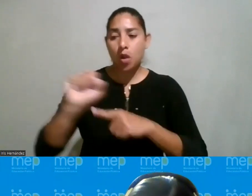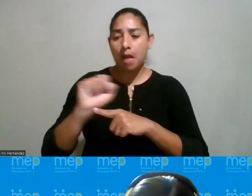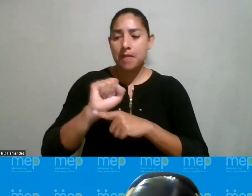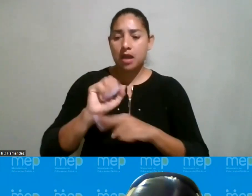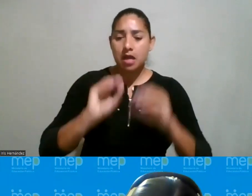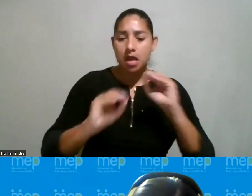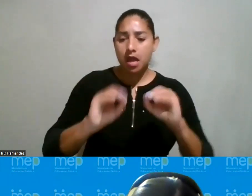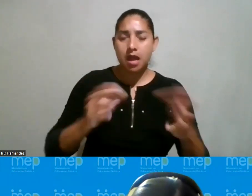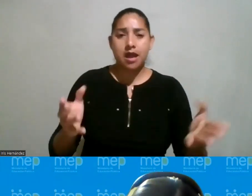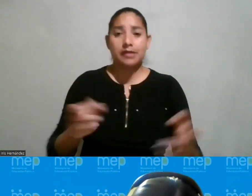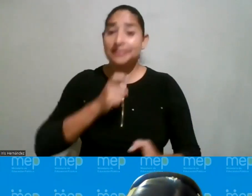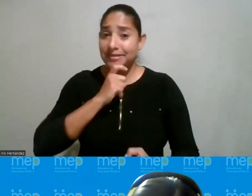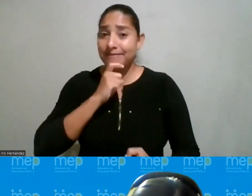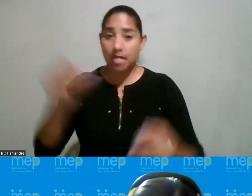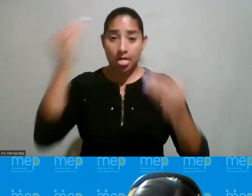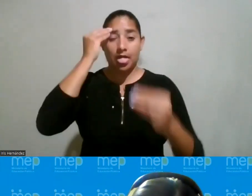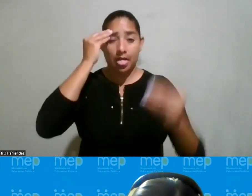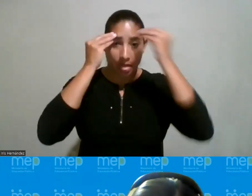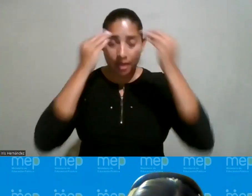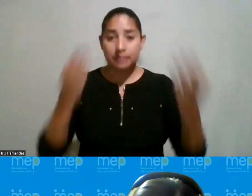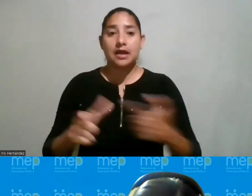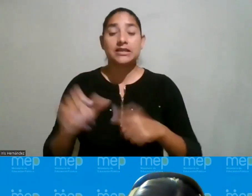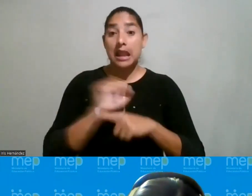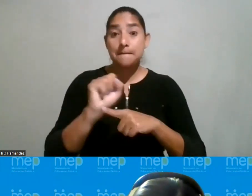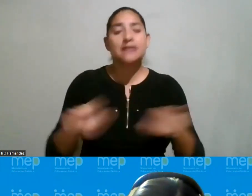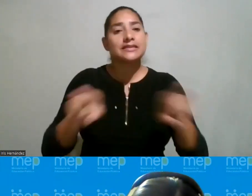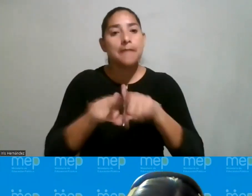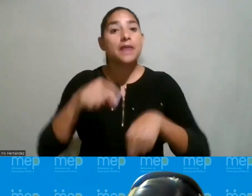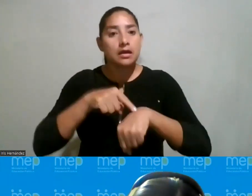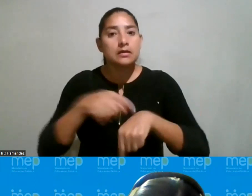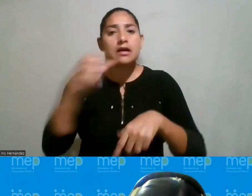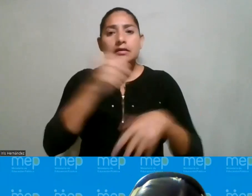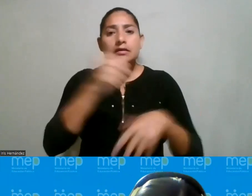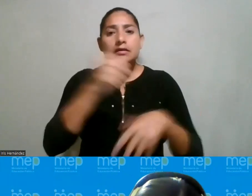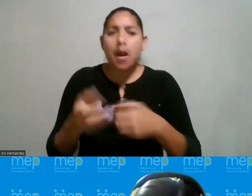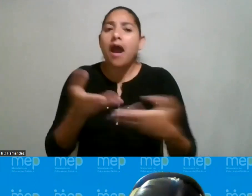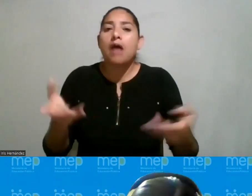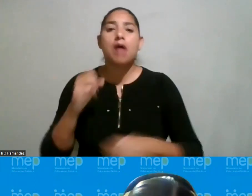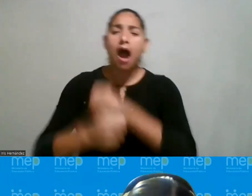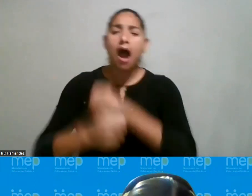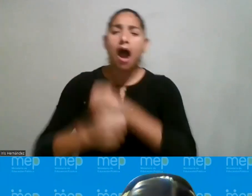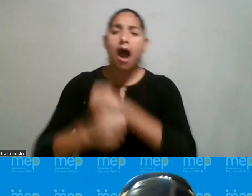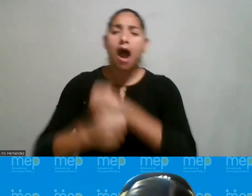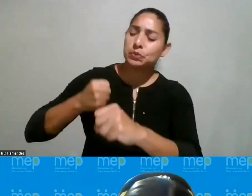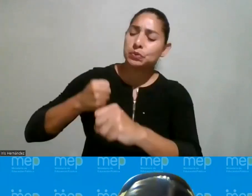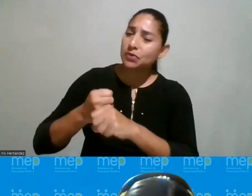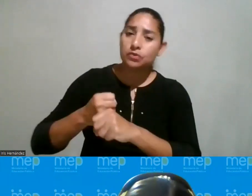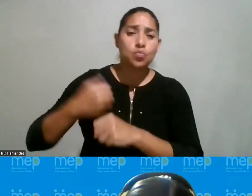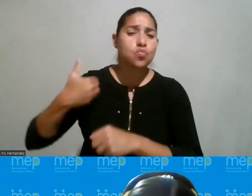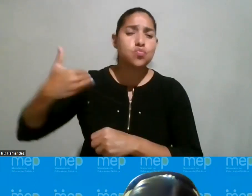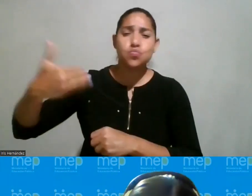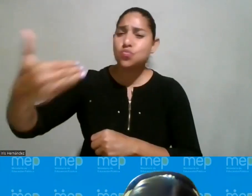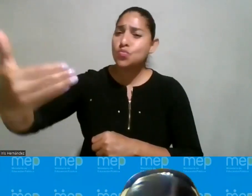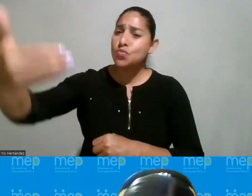es lo que es difícil de implementar y la práctica toma esa práctica la práctica toma años toma generaciones